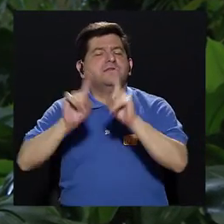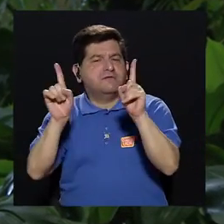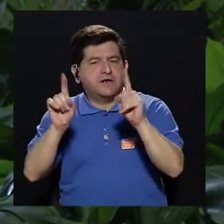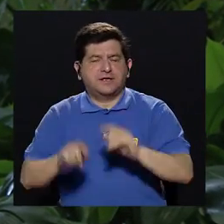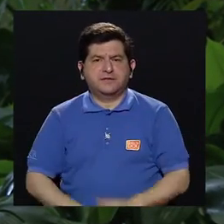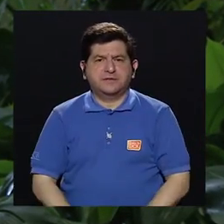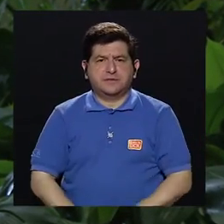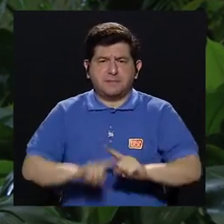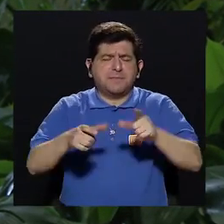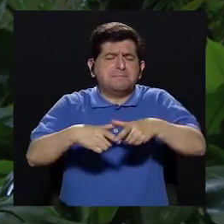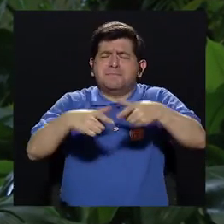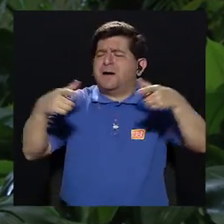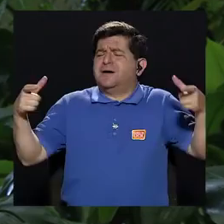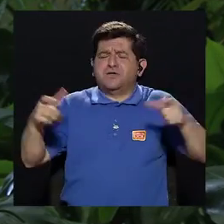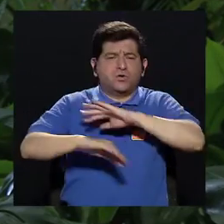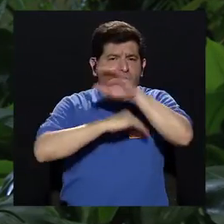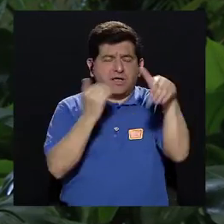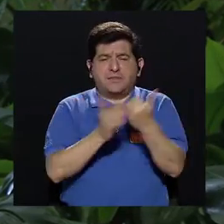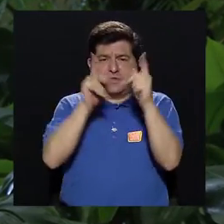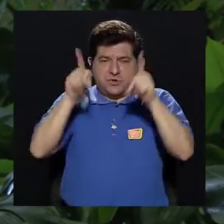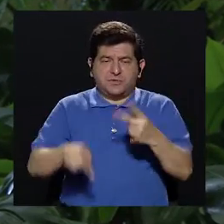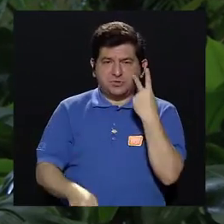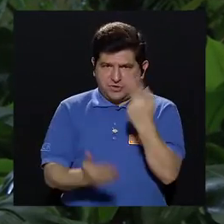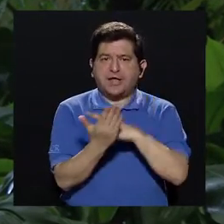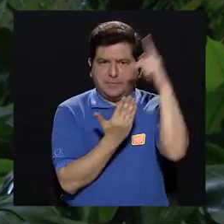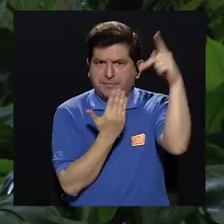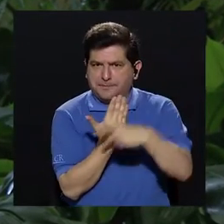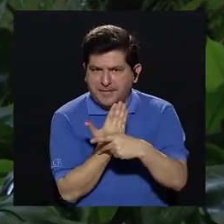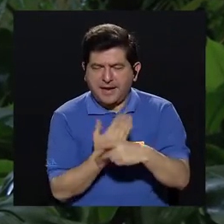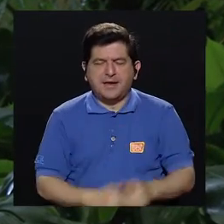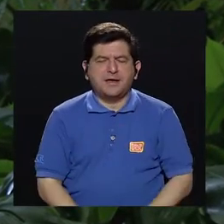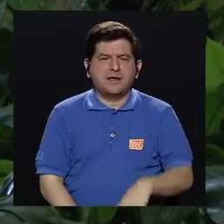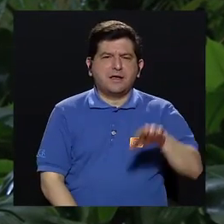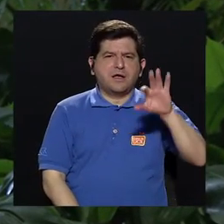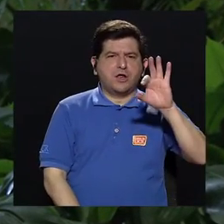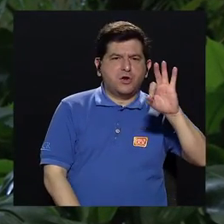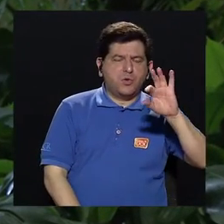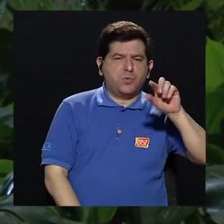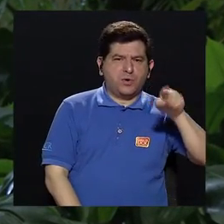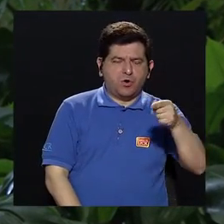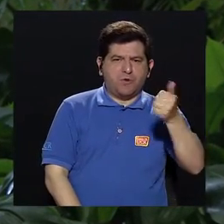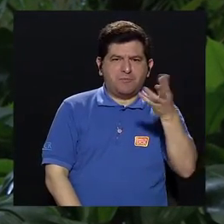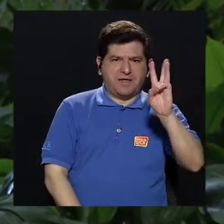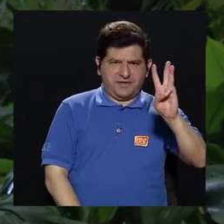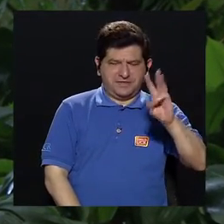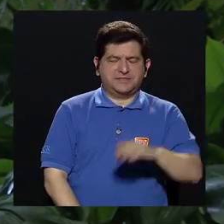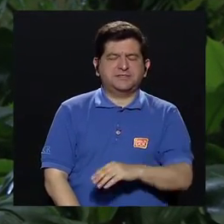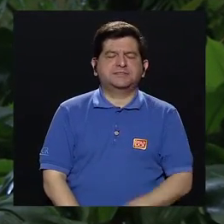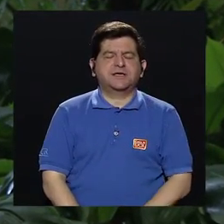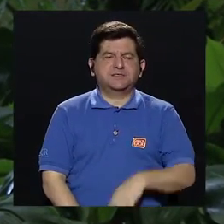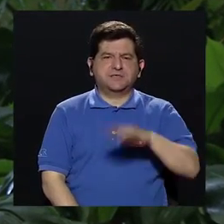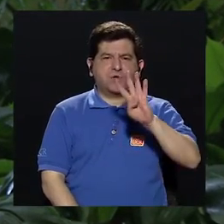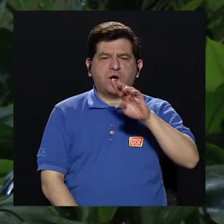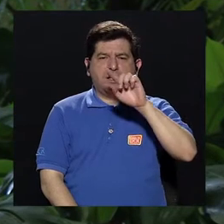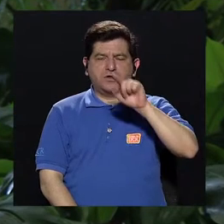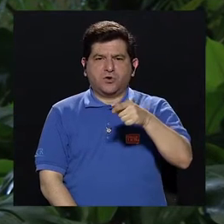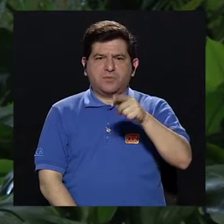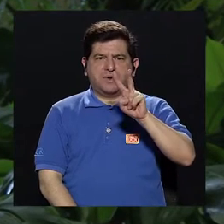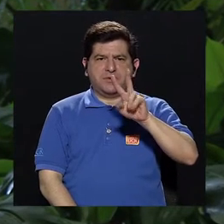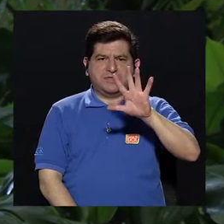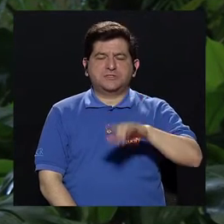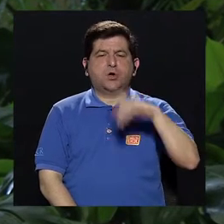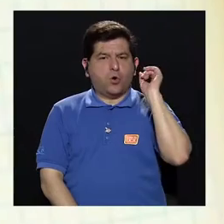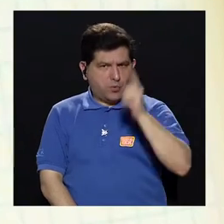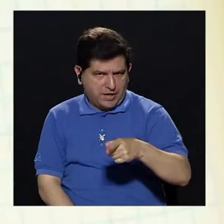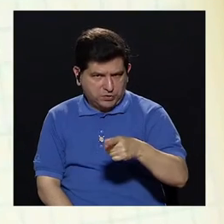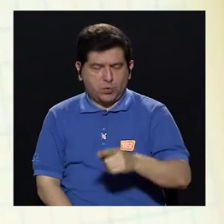distinto, pero para la gran mayoría de todos los que nos están viendo, es 9,16 la caja, 4,25 el obligatorio.